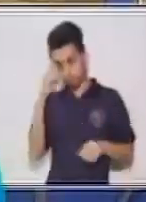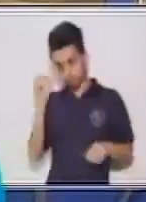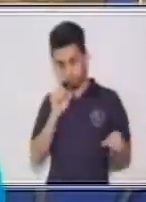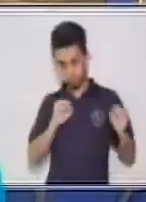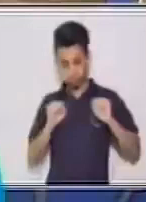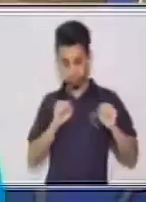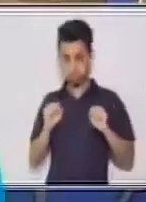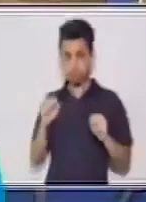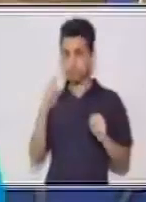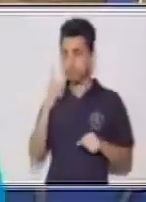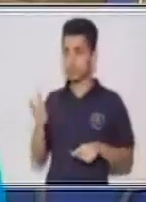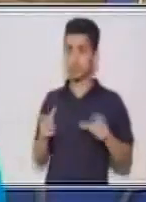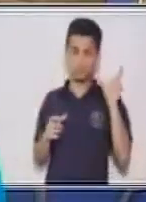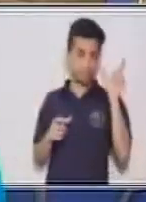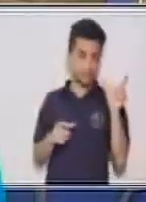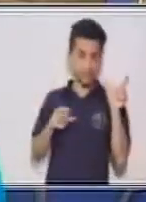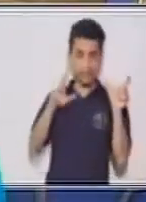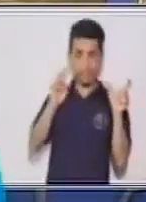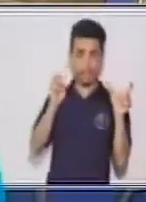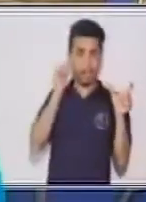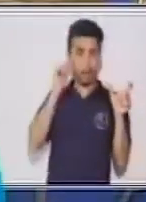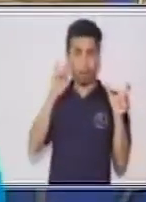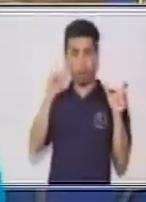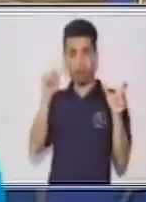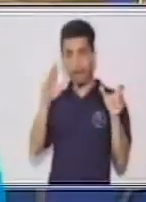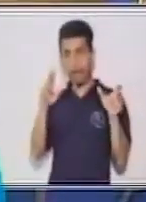un regular o un irregular.